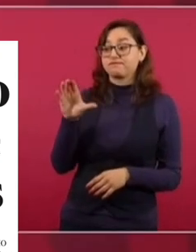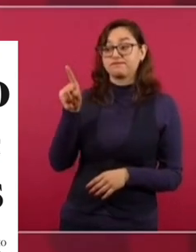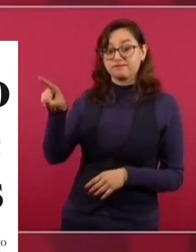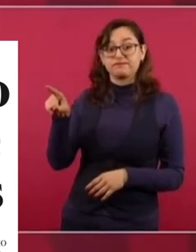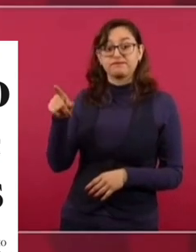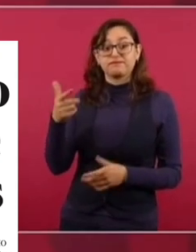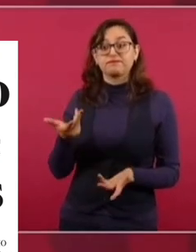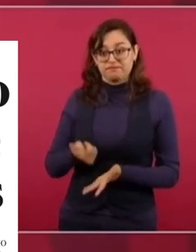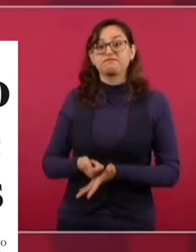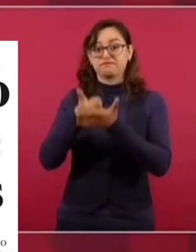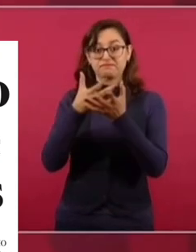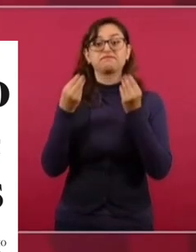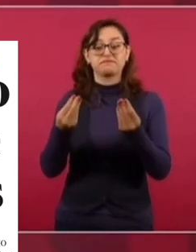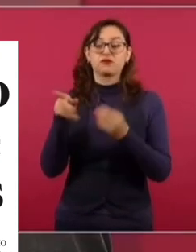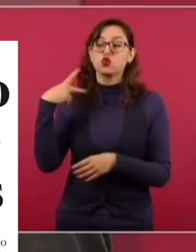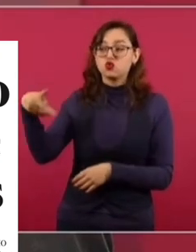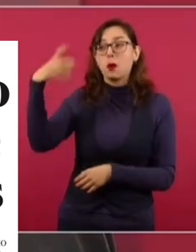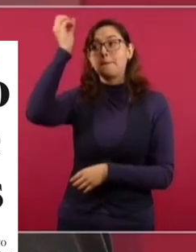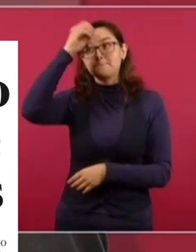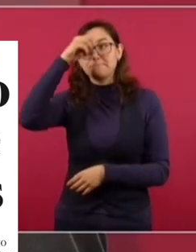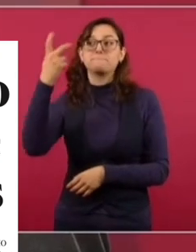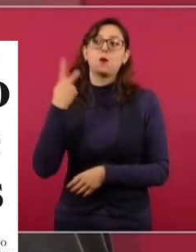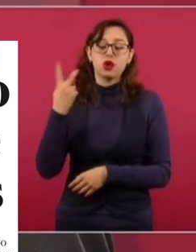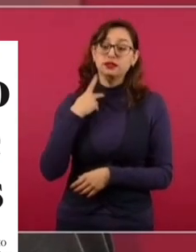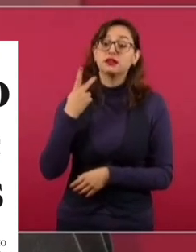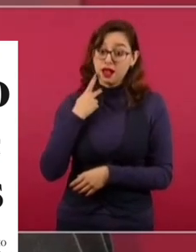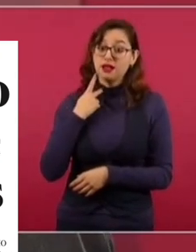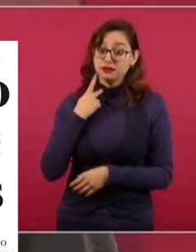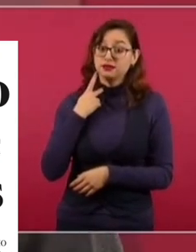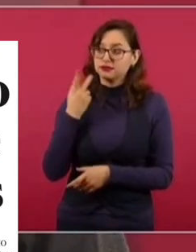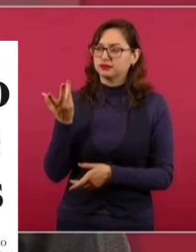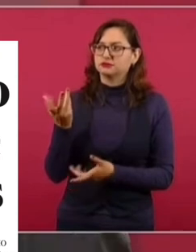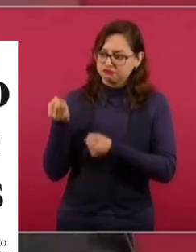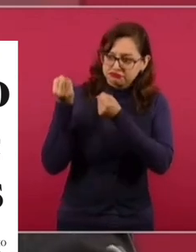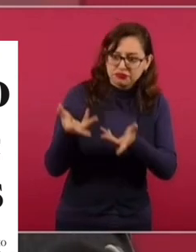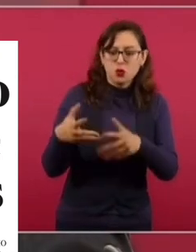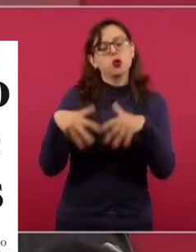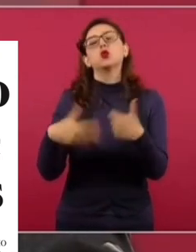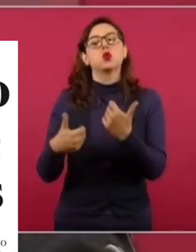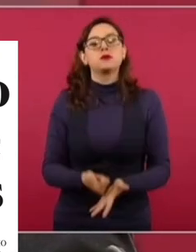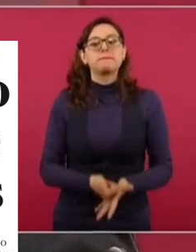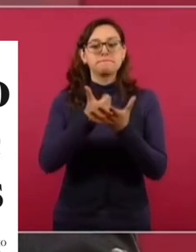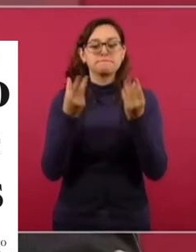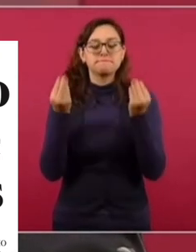la política de Francisco, del Papa Francisco. Mucho, mucho, mucho, mucho.